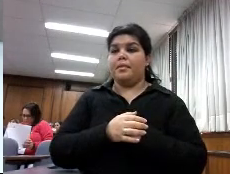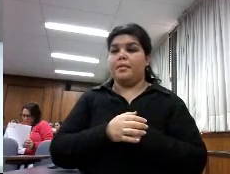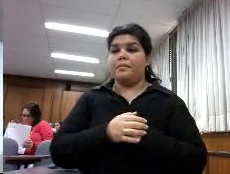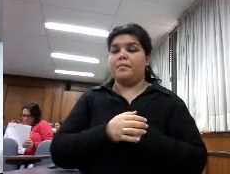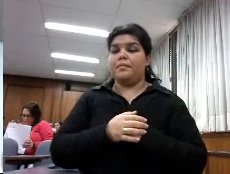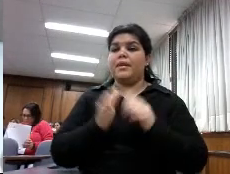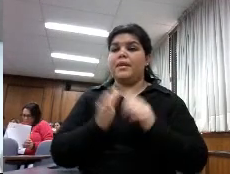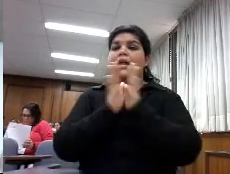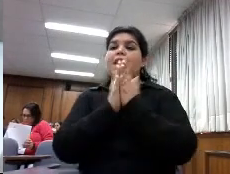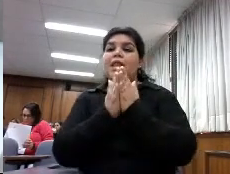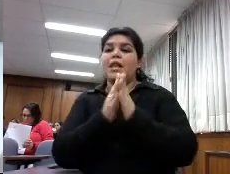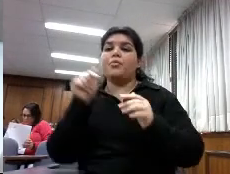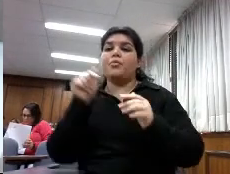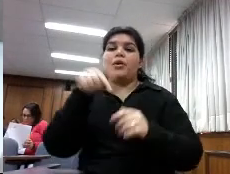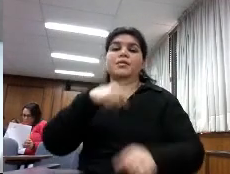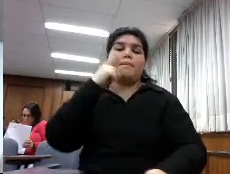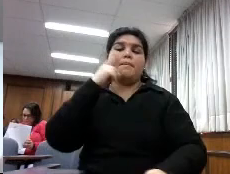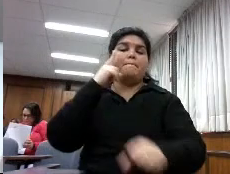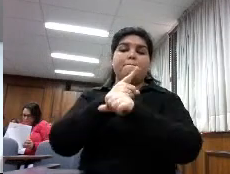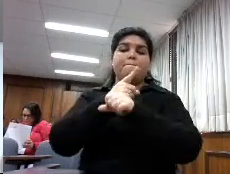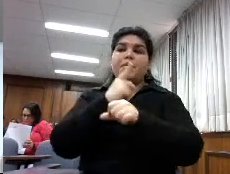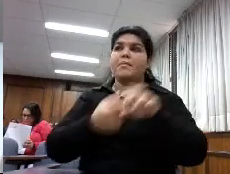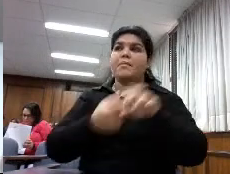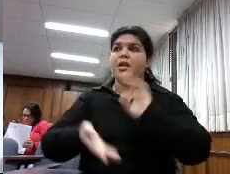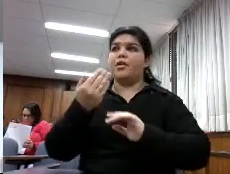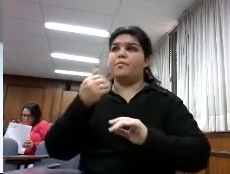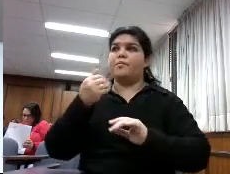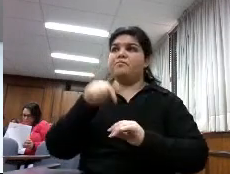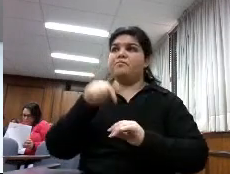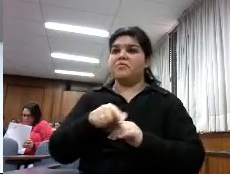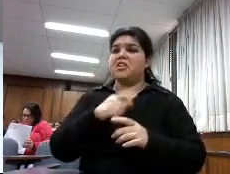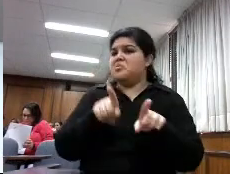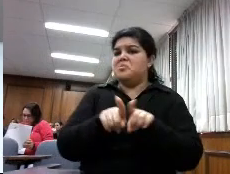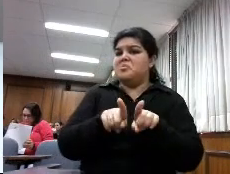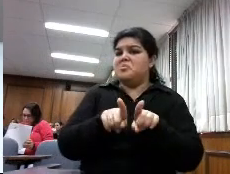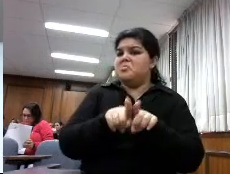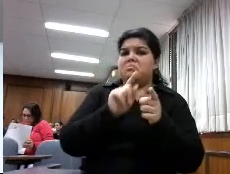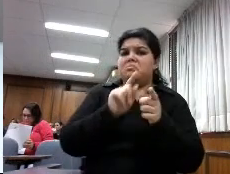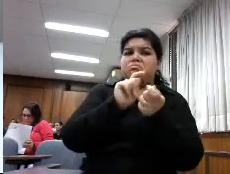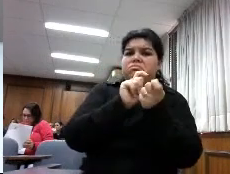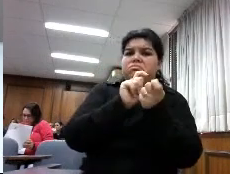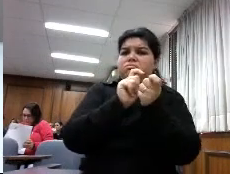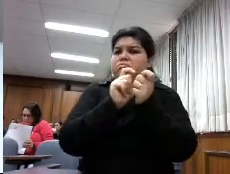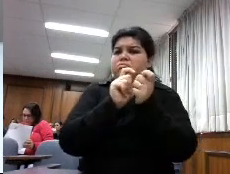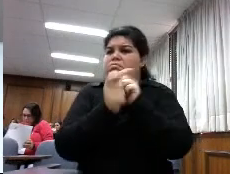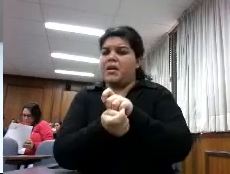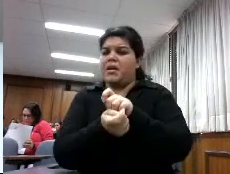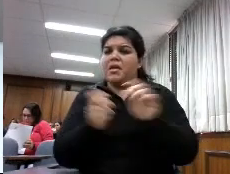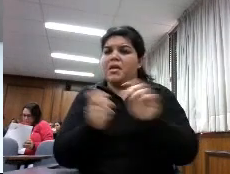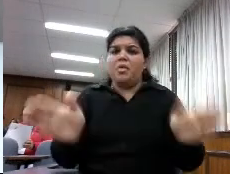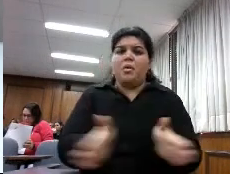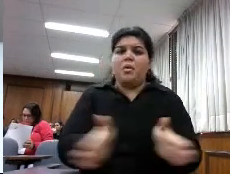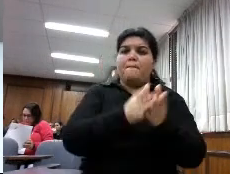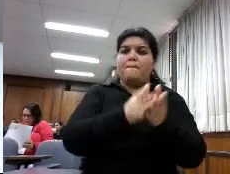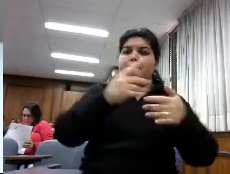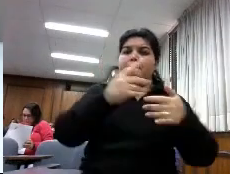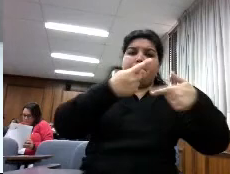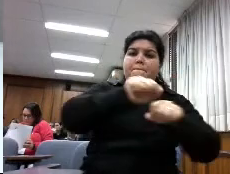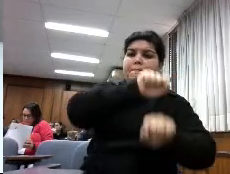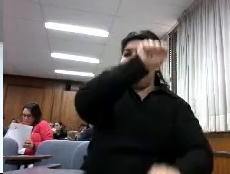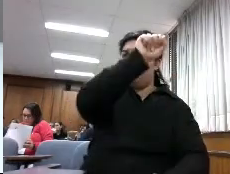dispositivo móvil los curas llevan los breviarios aquí si hubieran tenido que llevar eso en un papiro imposible